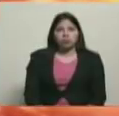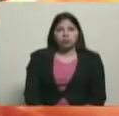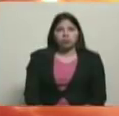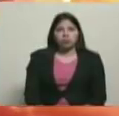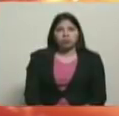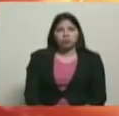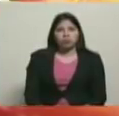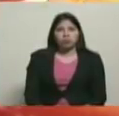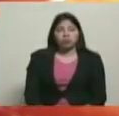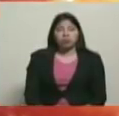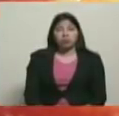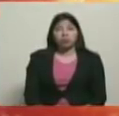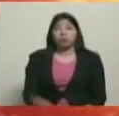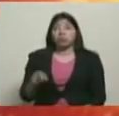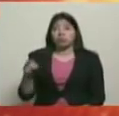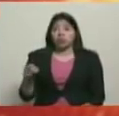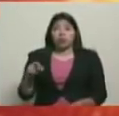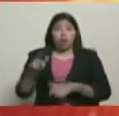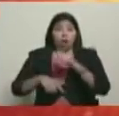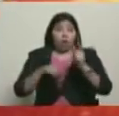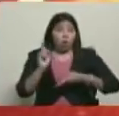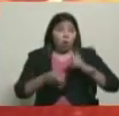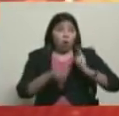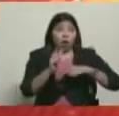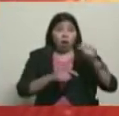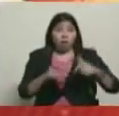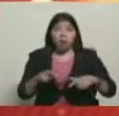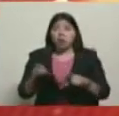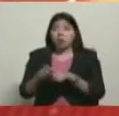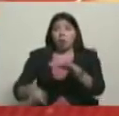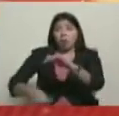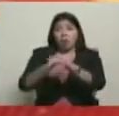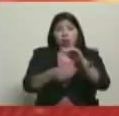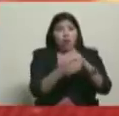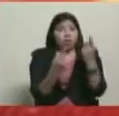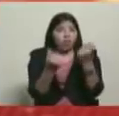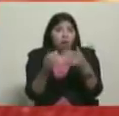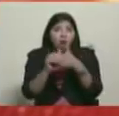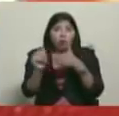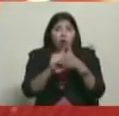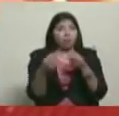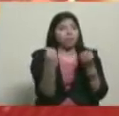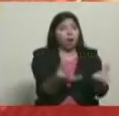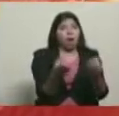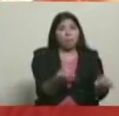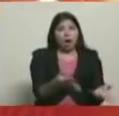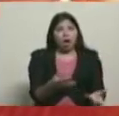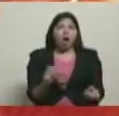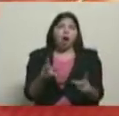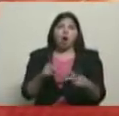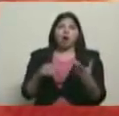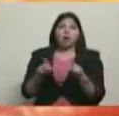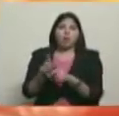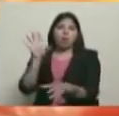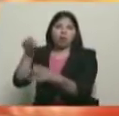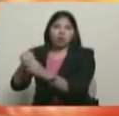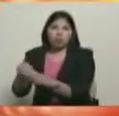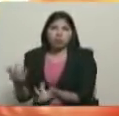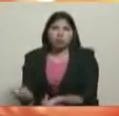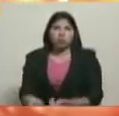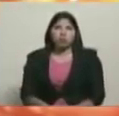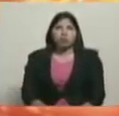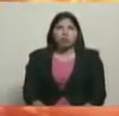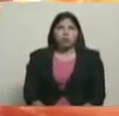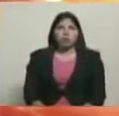se dejan comprar por los dólares del imperialismo y la vida fácil del imperialismo. Usted hablaba, constituyente, de asumir,